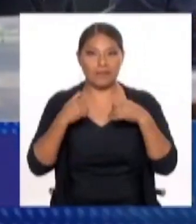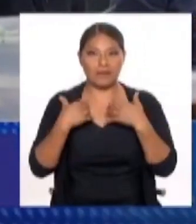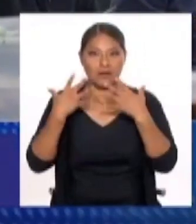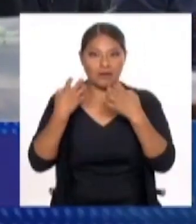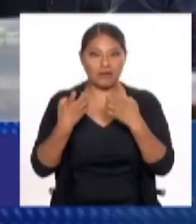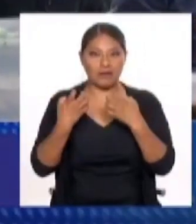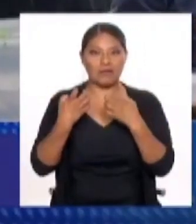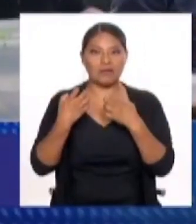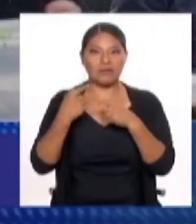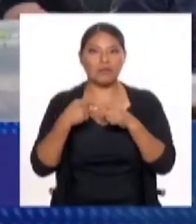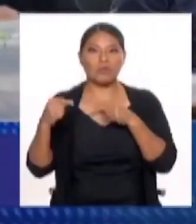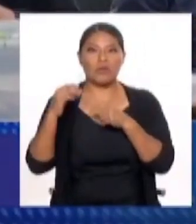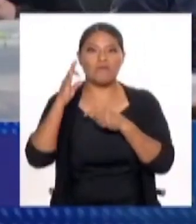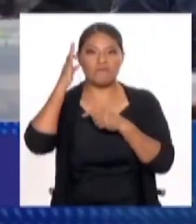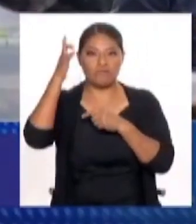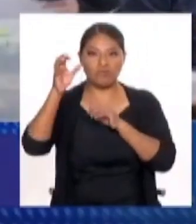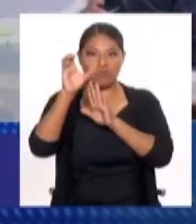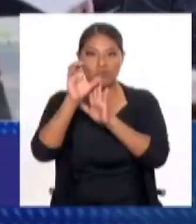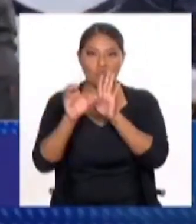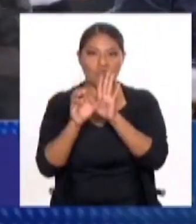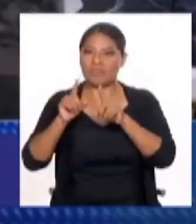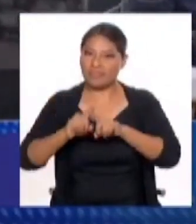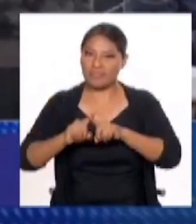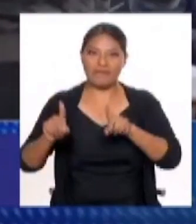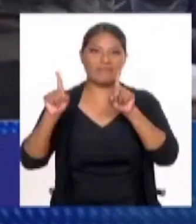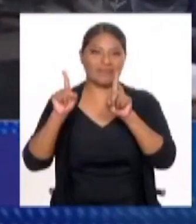propuestas de la futura nueva Constitución.